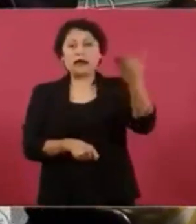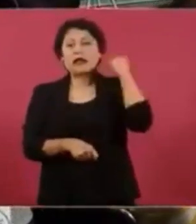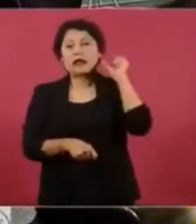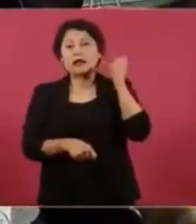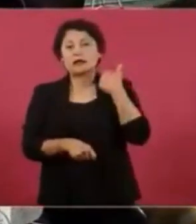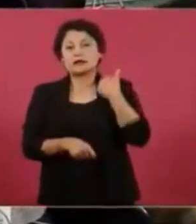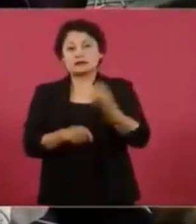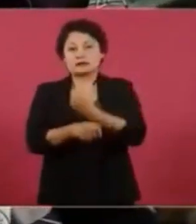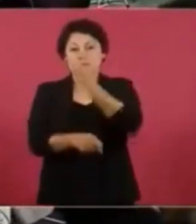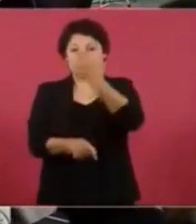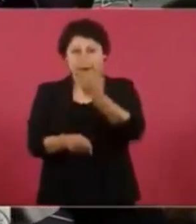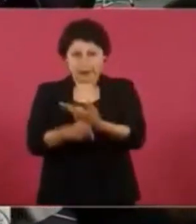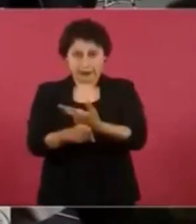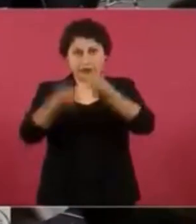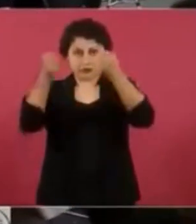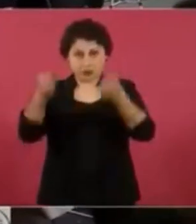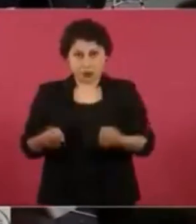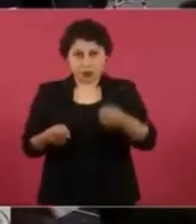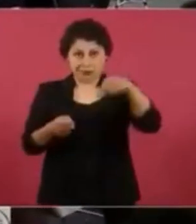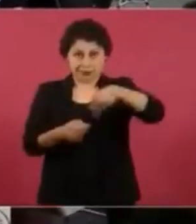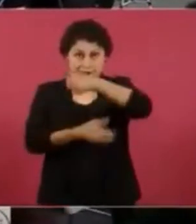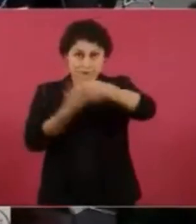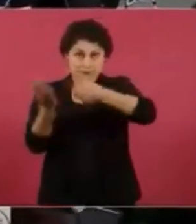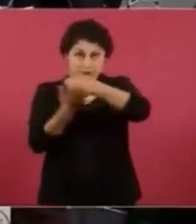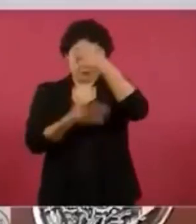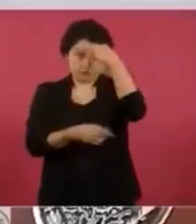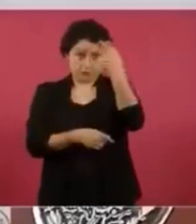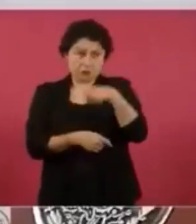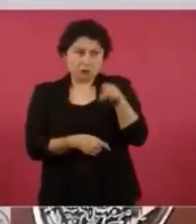en la Ciudad de México,